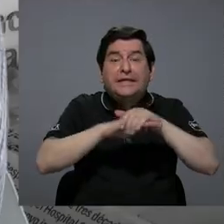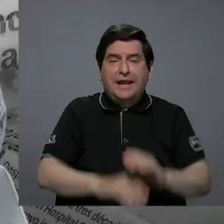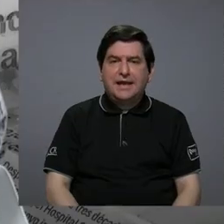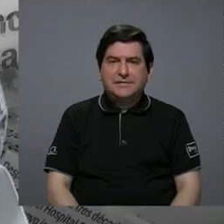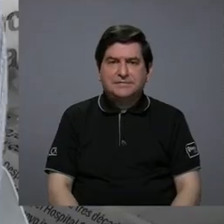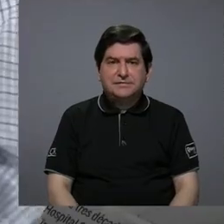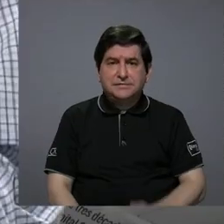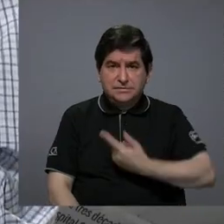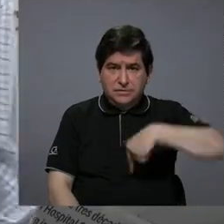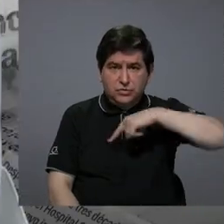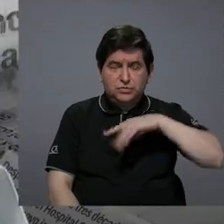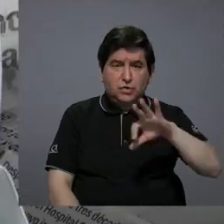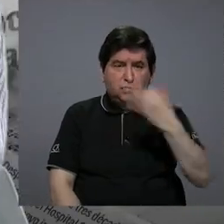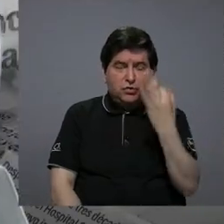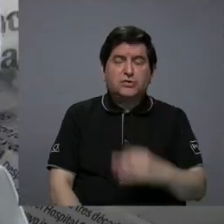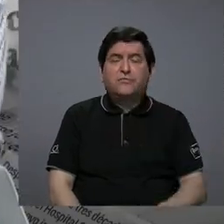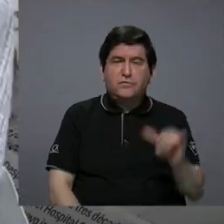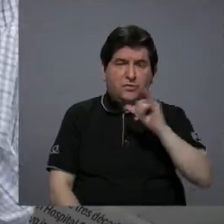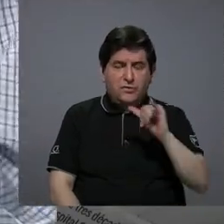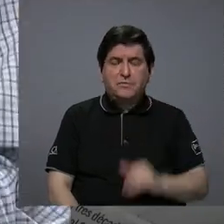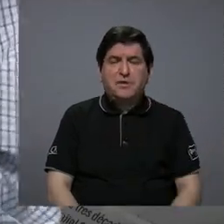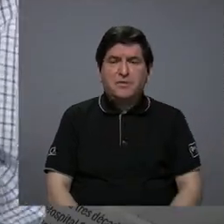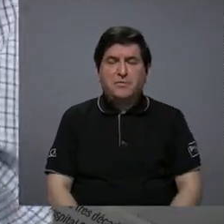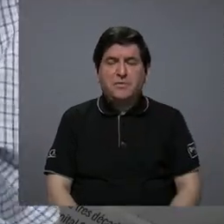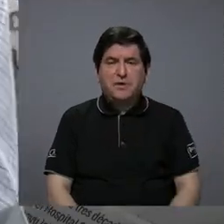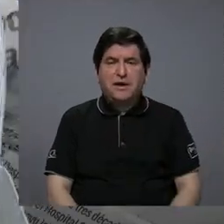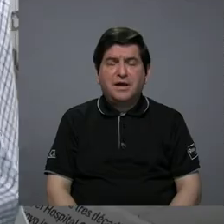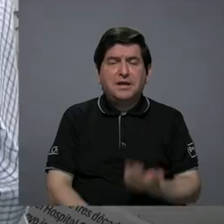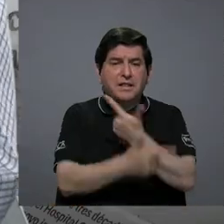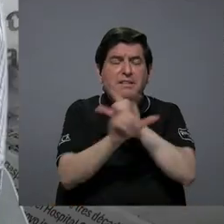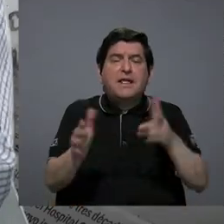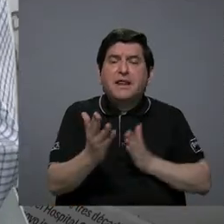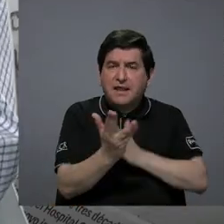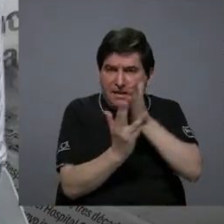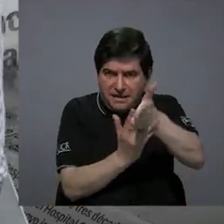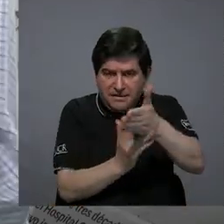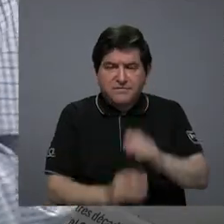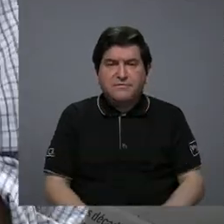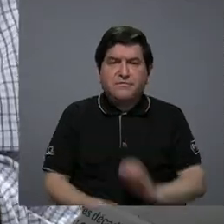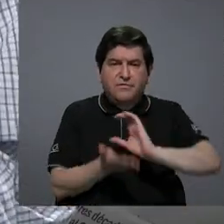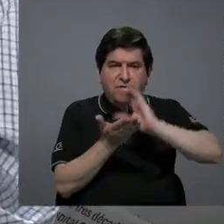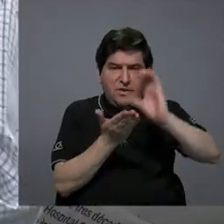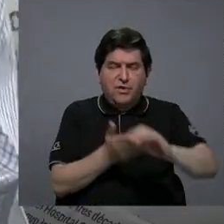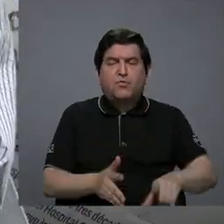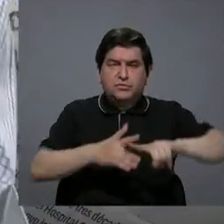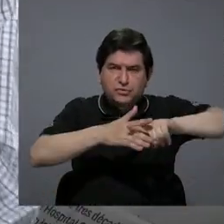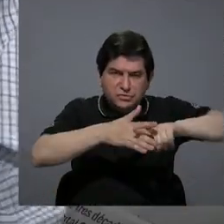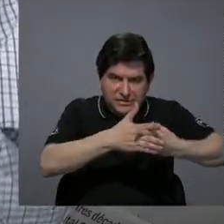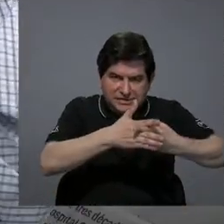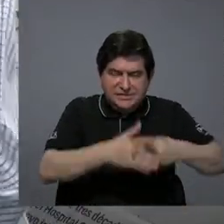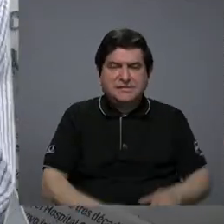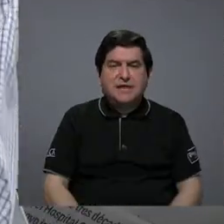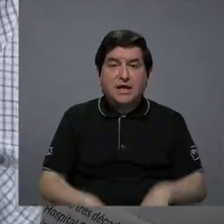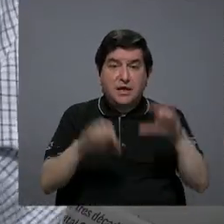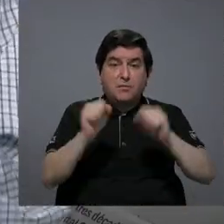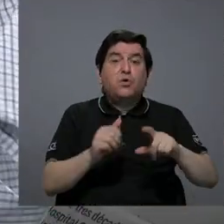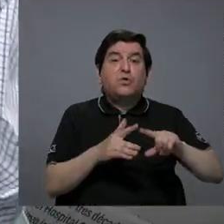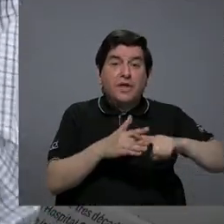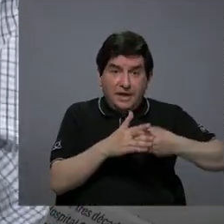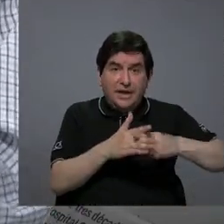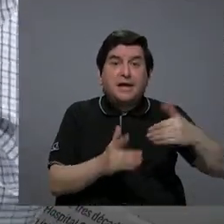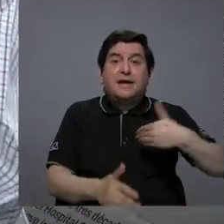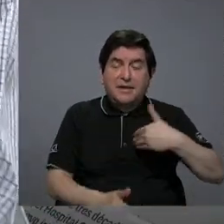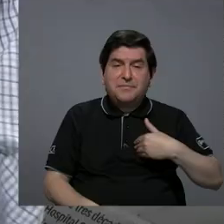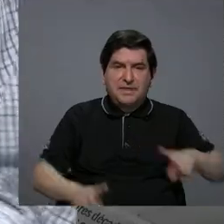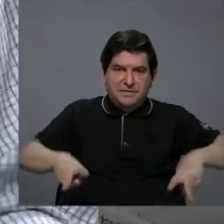deberíamos tener de manera sincrónica y libre y de libre acceso los cursos introductorios para tener más herramientas